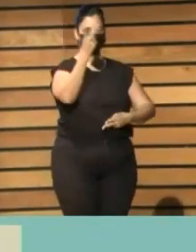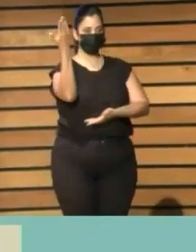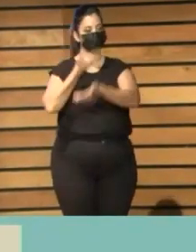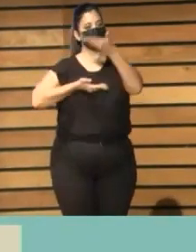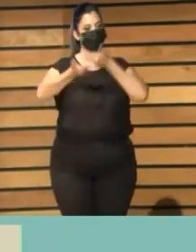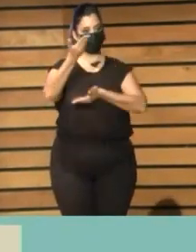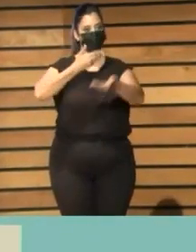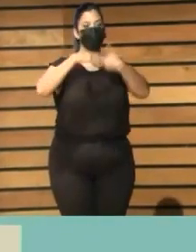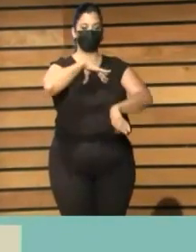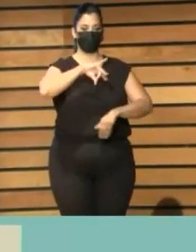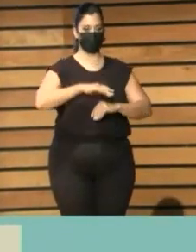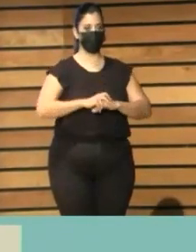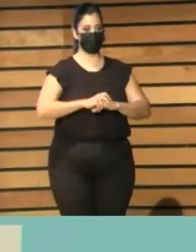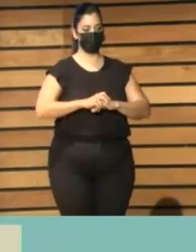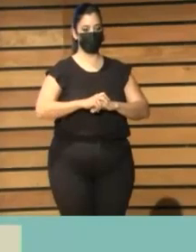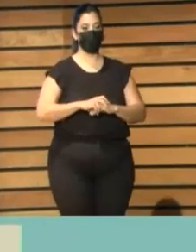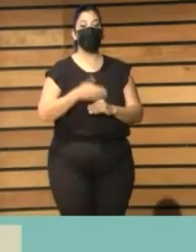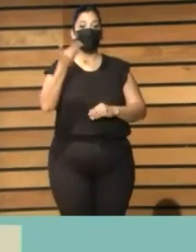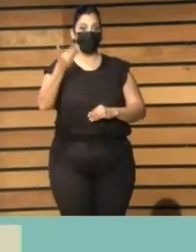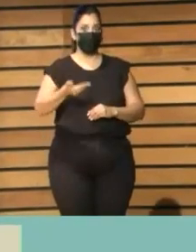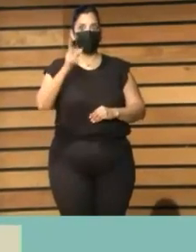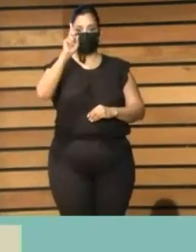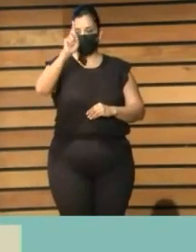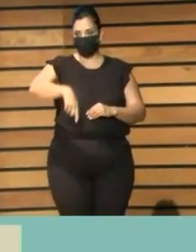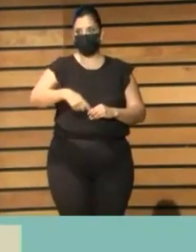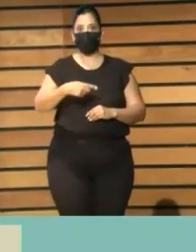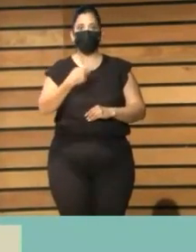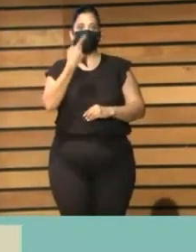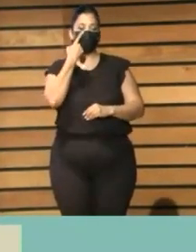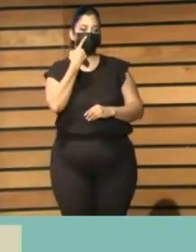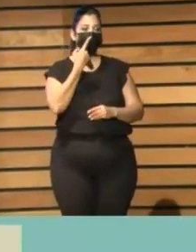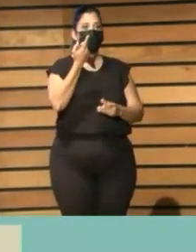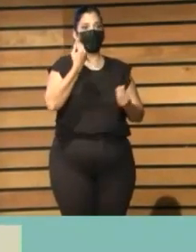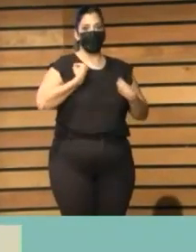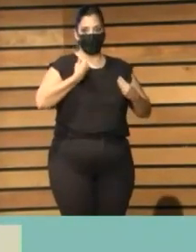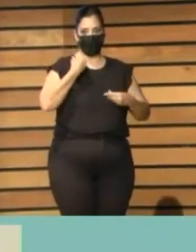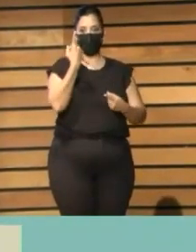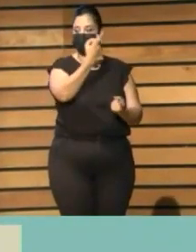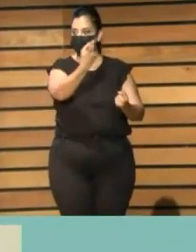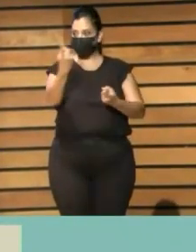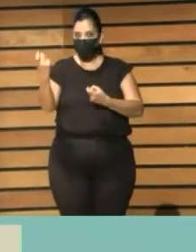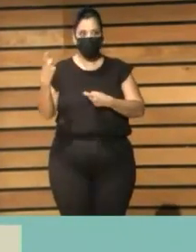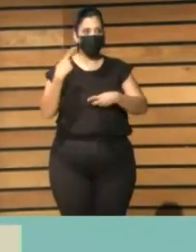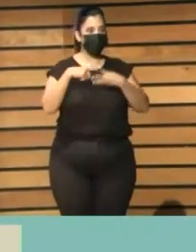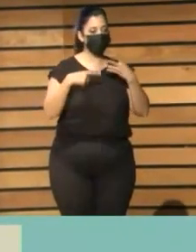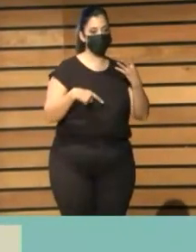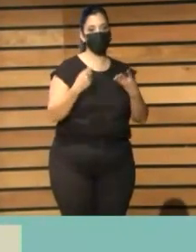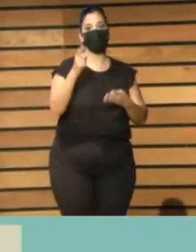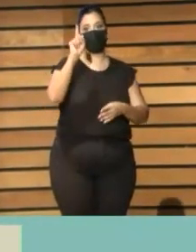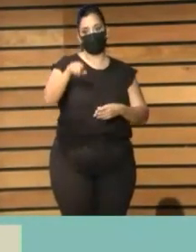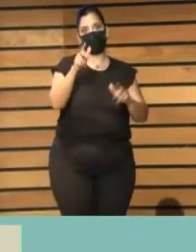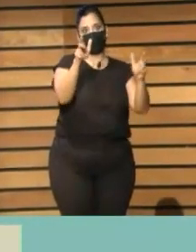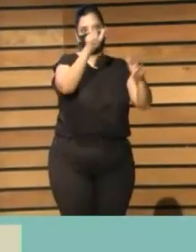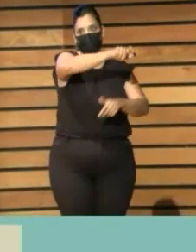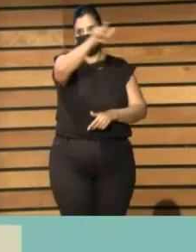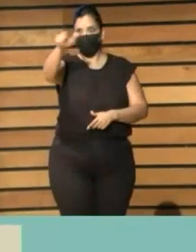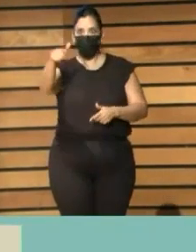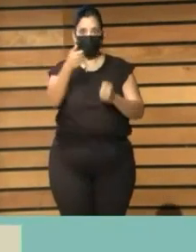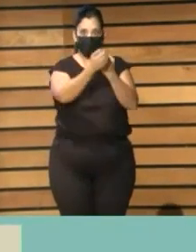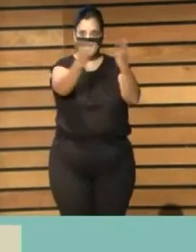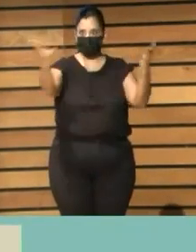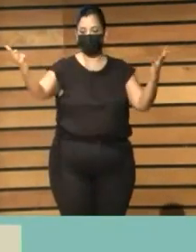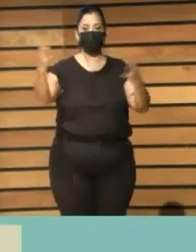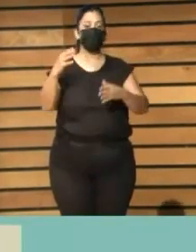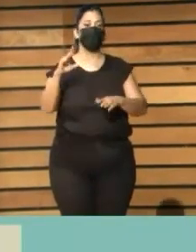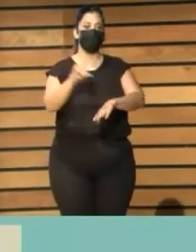y crítica de la alfabetización informacional conectada con las necesidades de la vida, la innovación social y la participación ciudadana. Creemos que